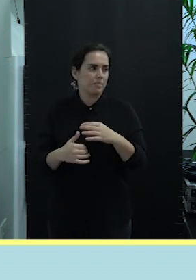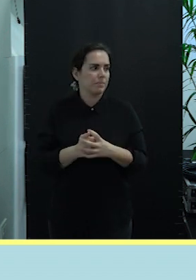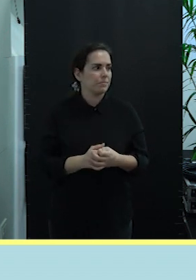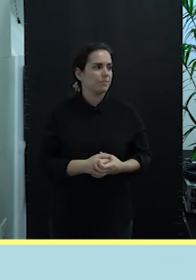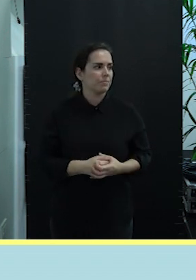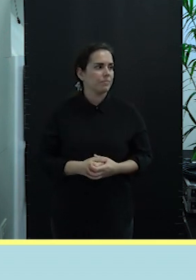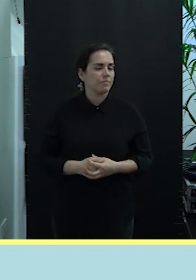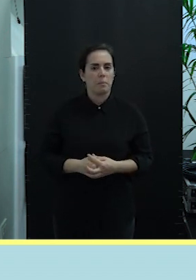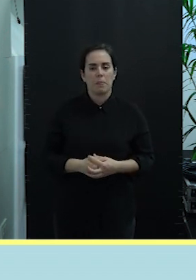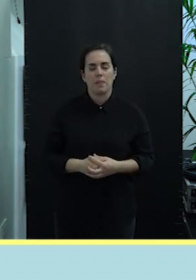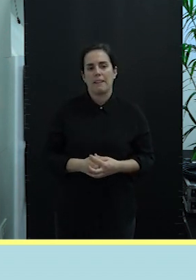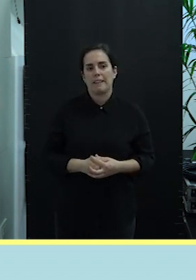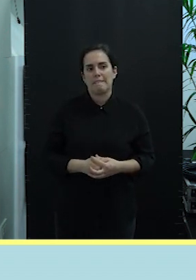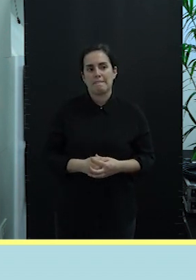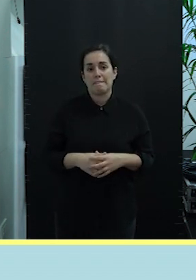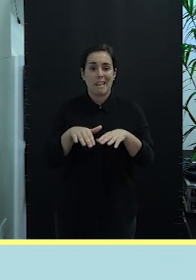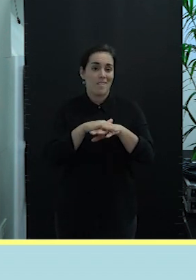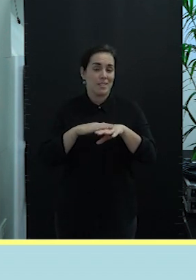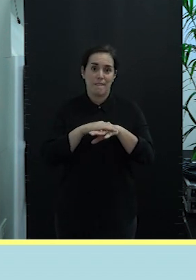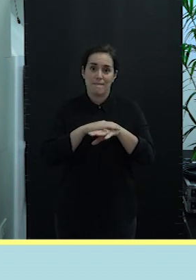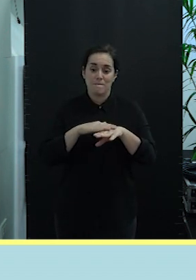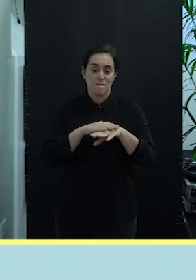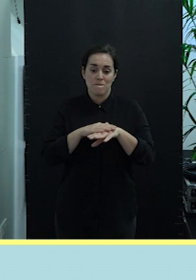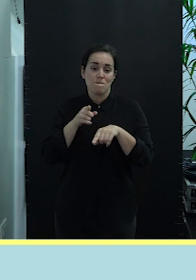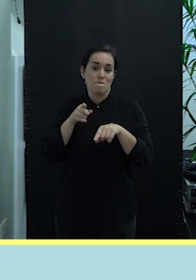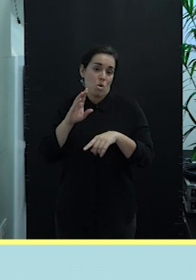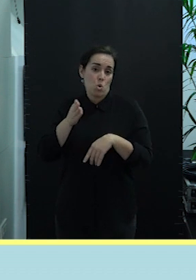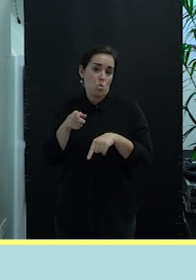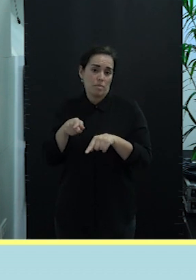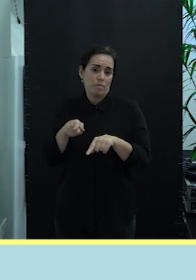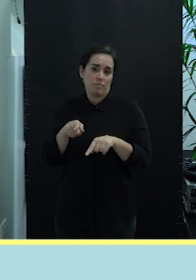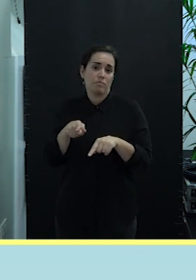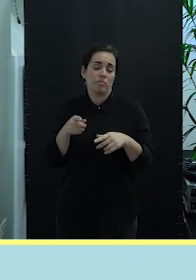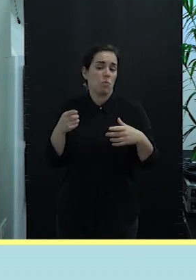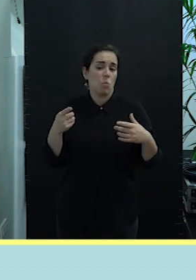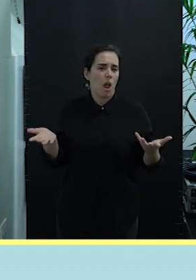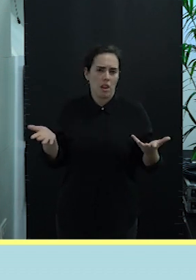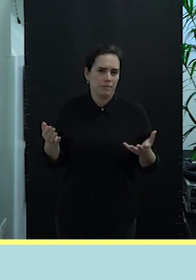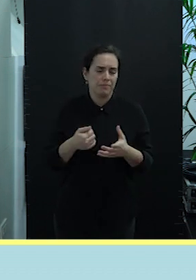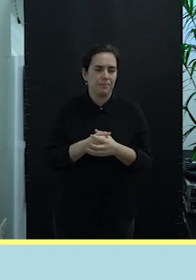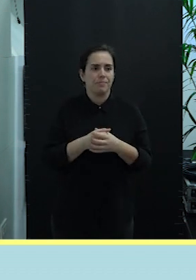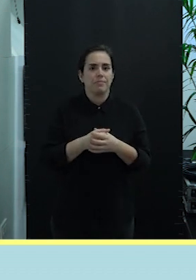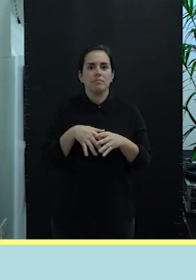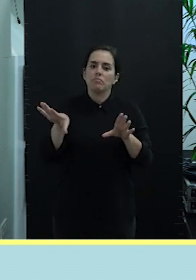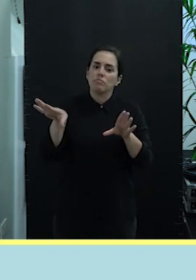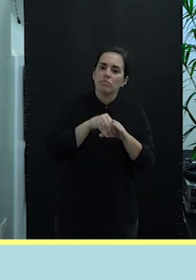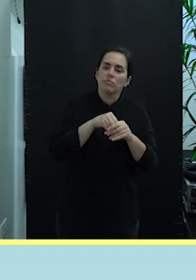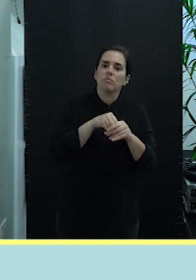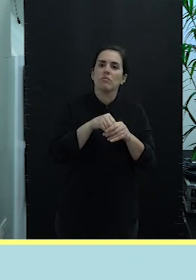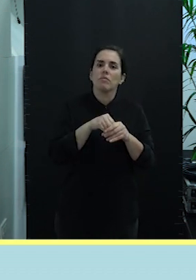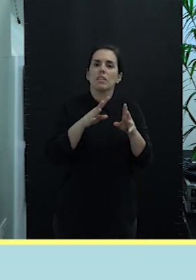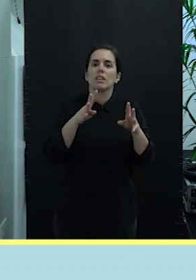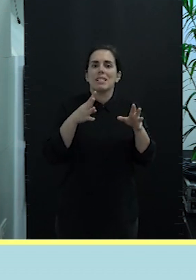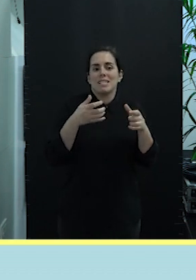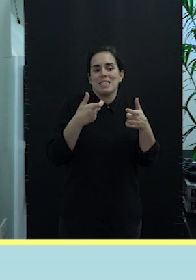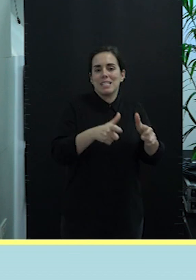Entonces, comentarles que la base del Club de Producto Turístico Buenamar Canarias es incorporar al sector pesquero artesanal del